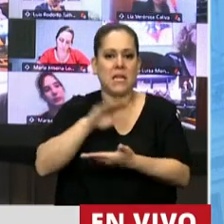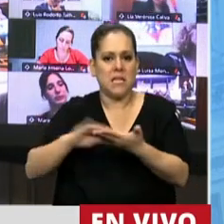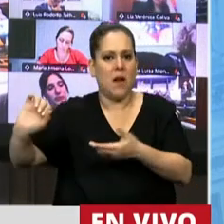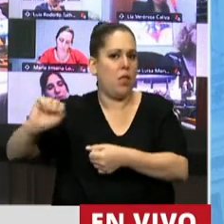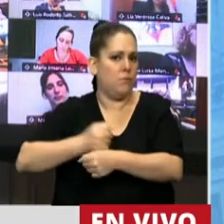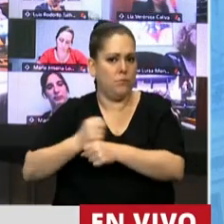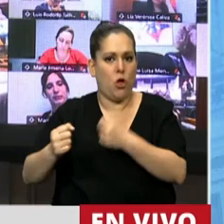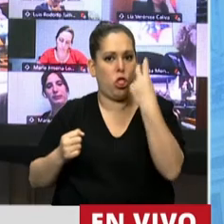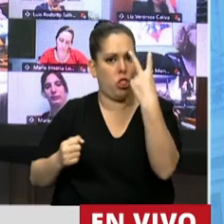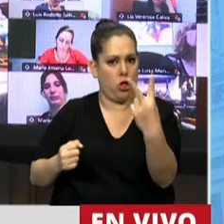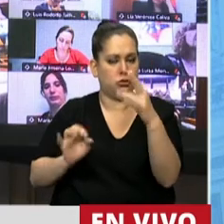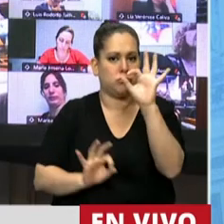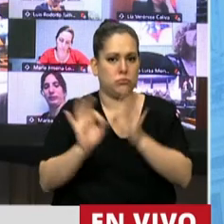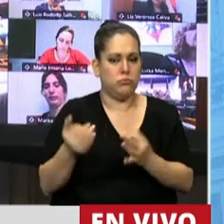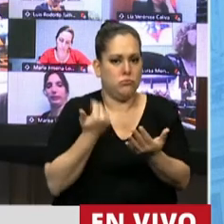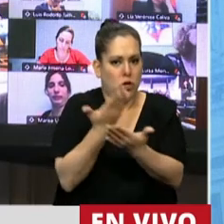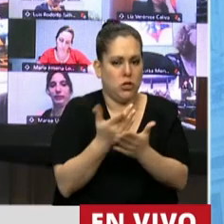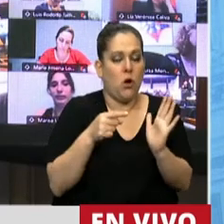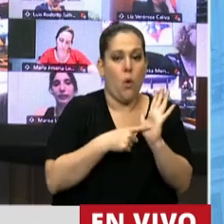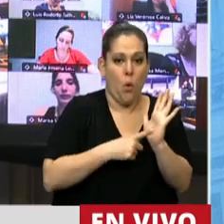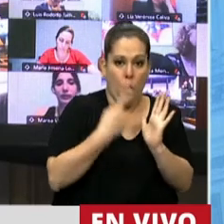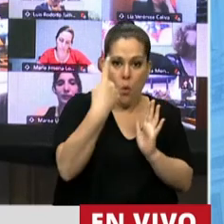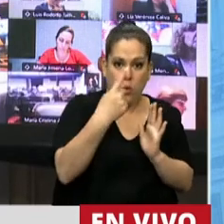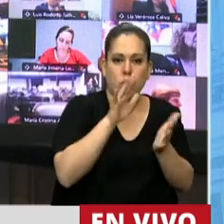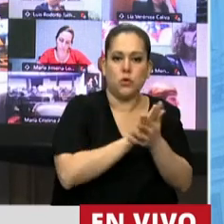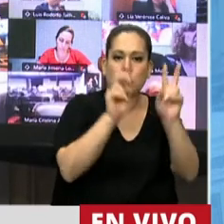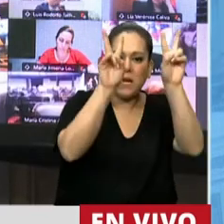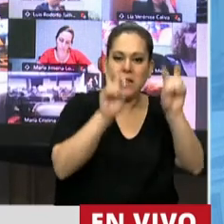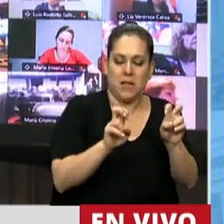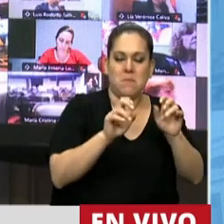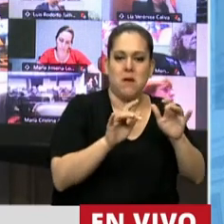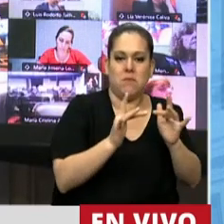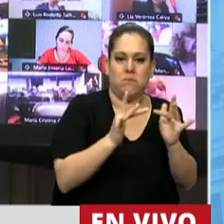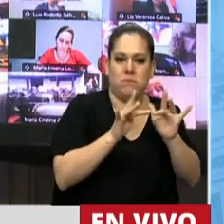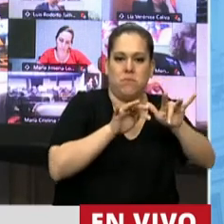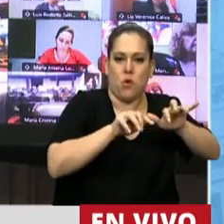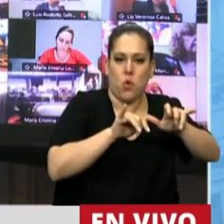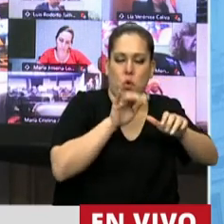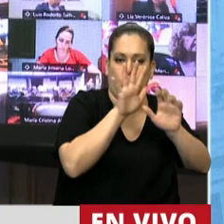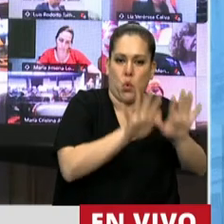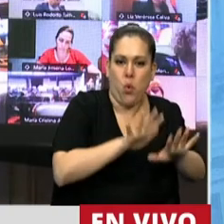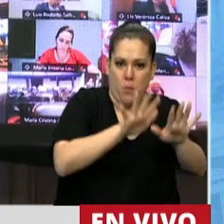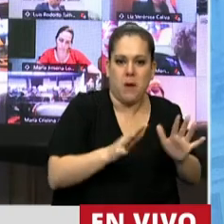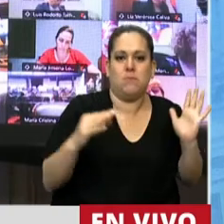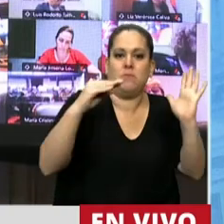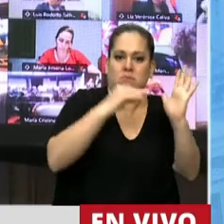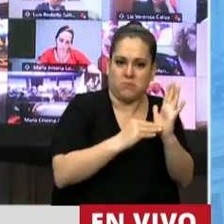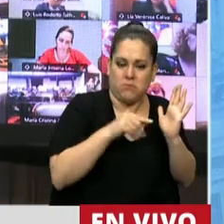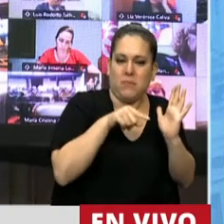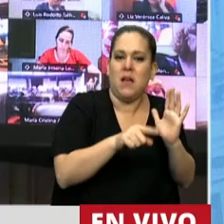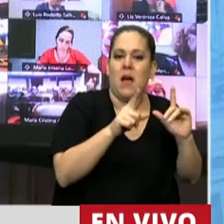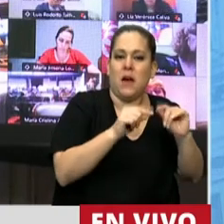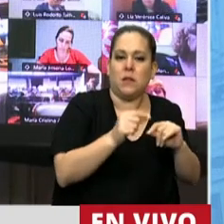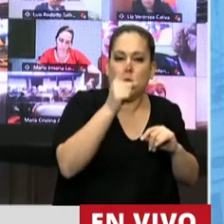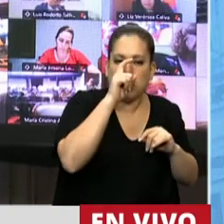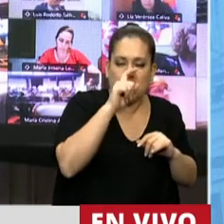proyectos. El primero incorpora la temática de grooming a los contenidos curriculares, ampliando el artículo 88 de